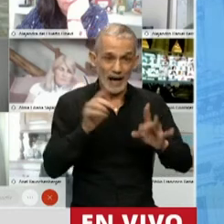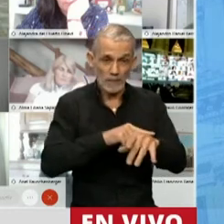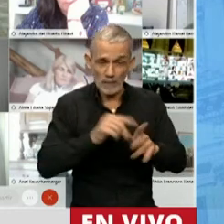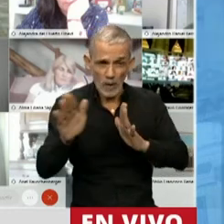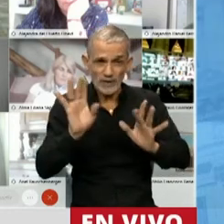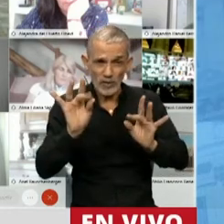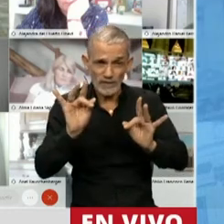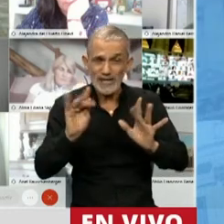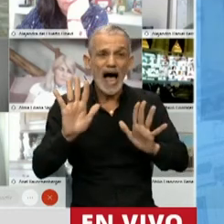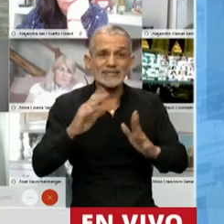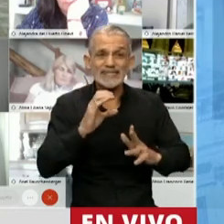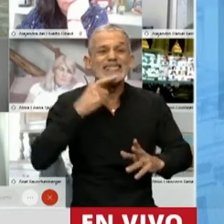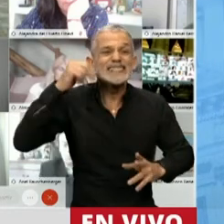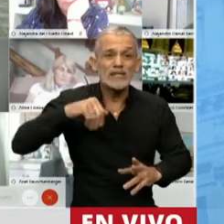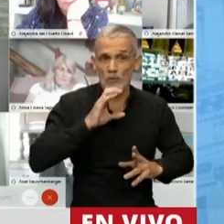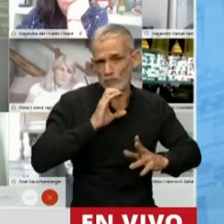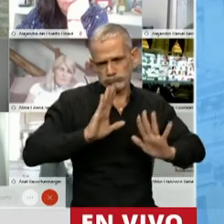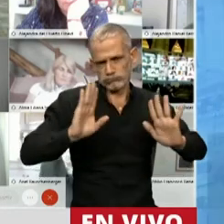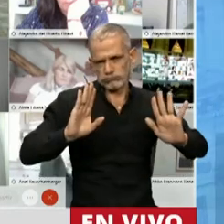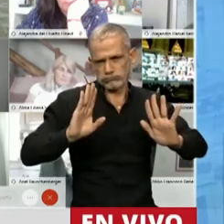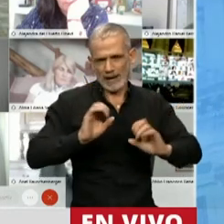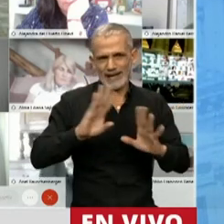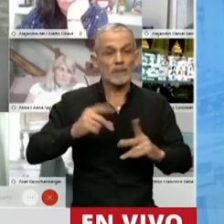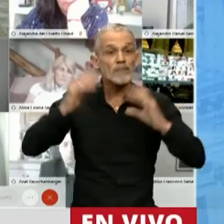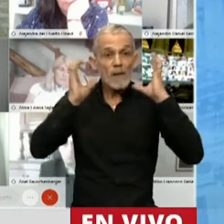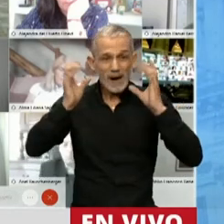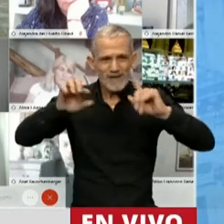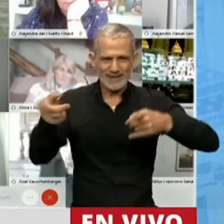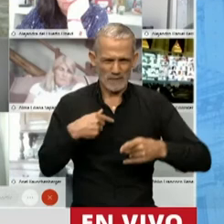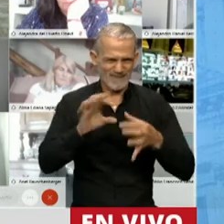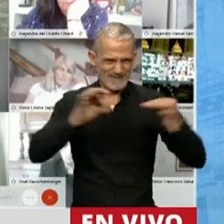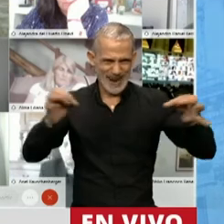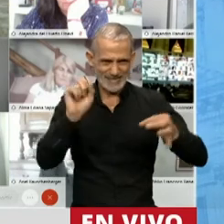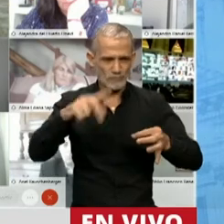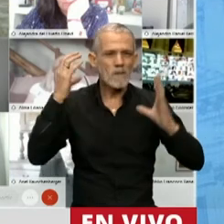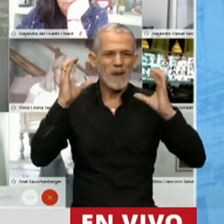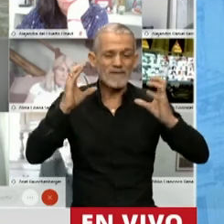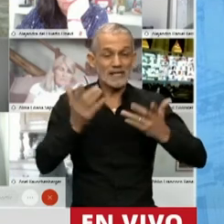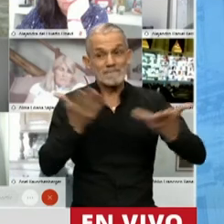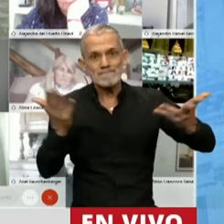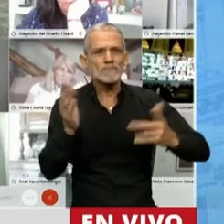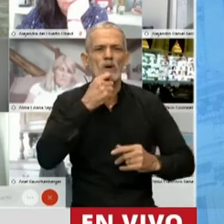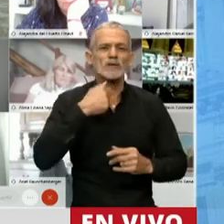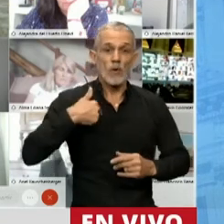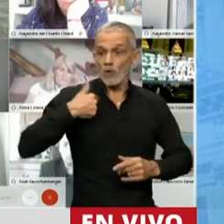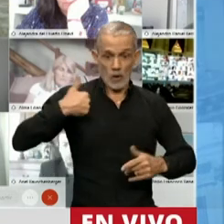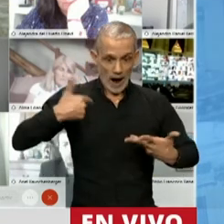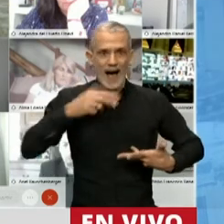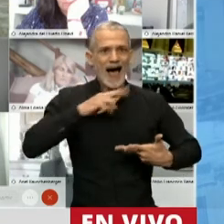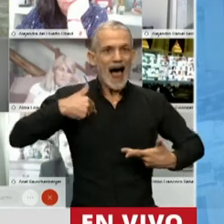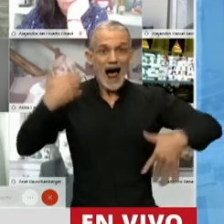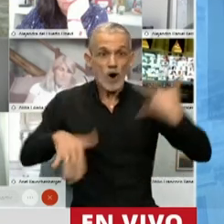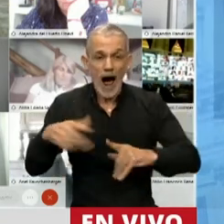como los que estamos viviendo hoy. También dijo Mafalda, la voy a citar, resulta que si uno no se apura